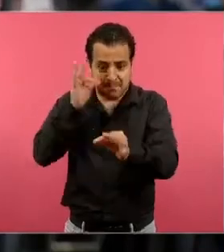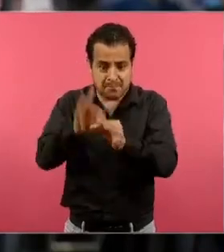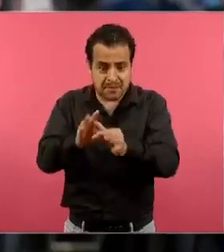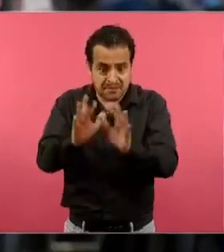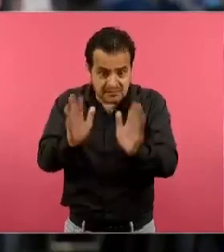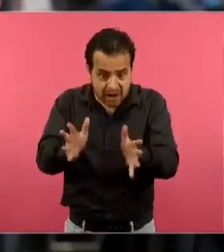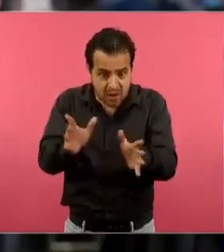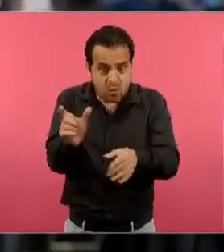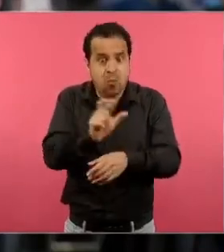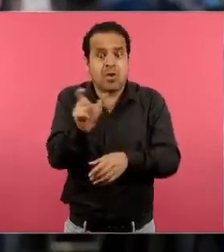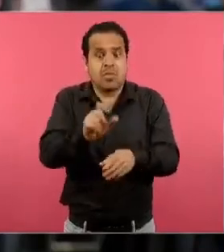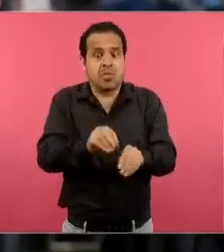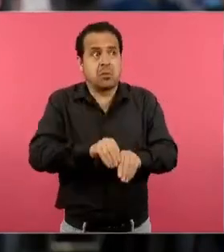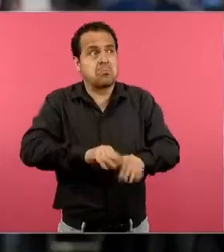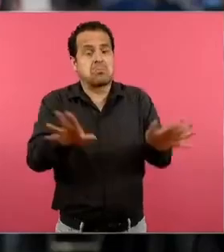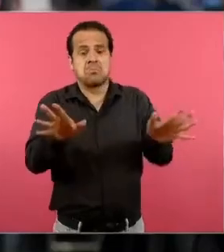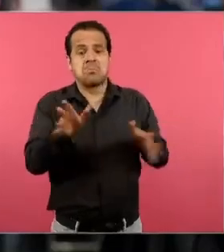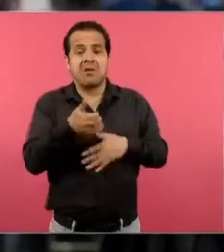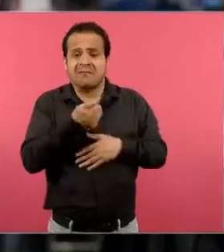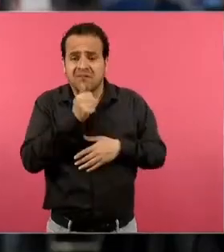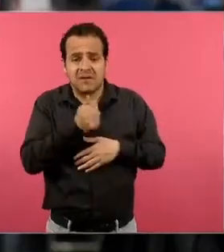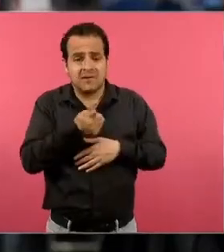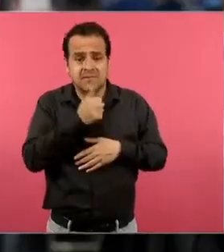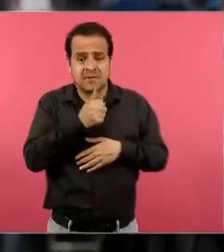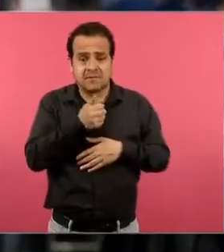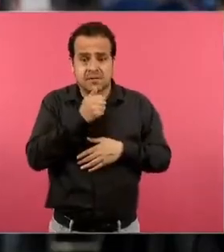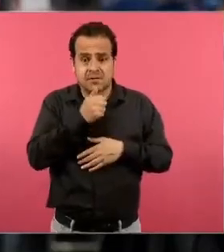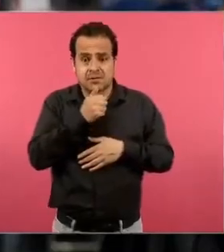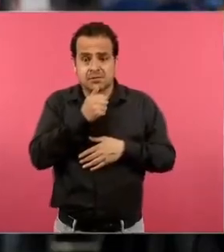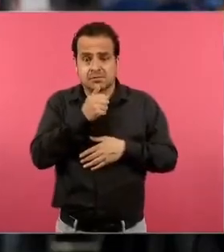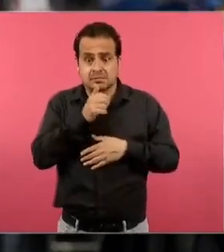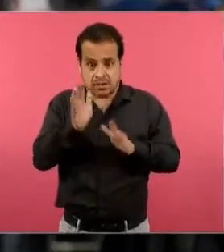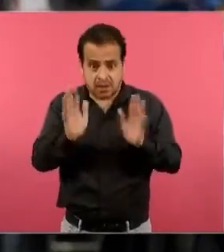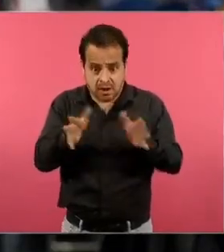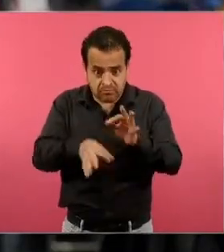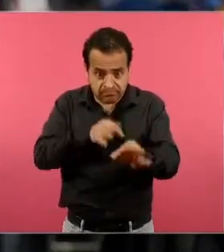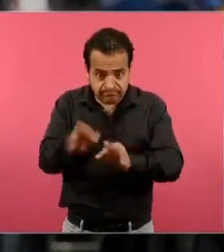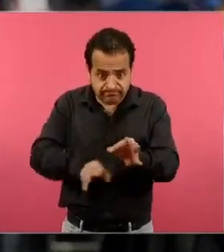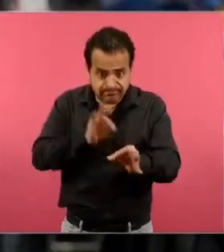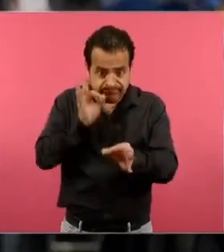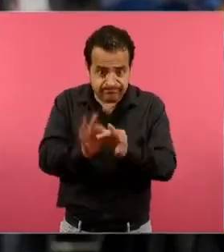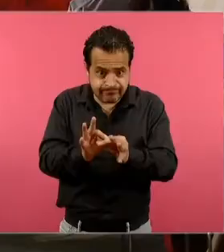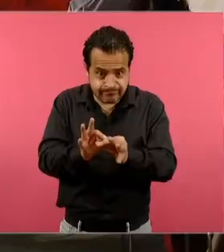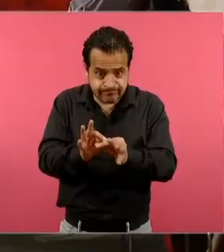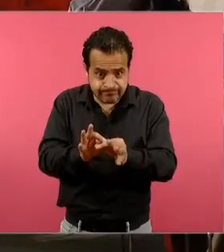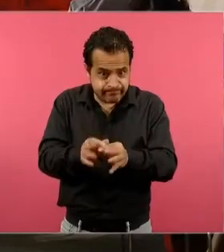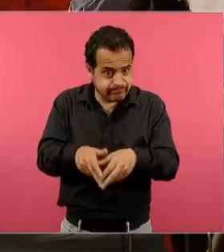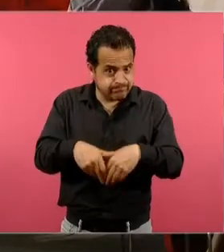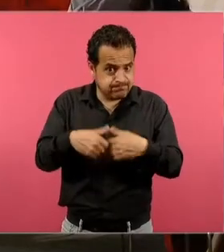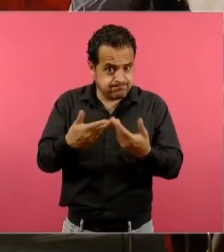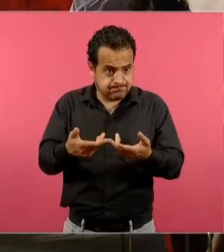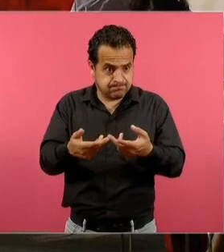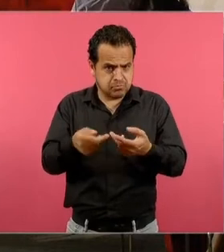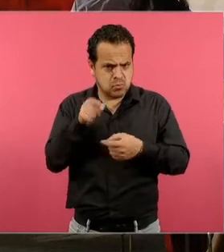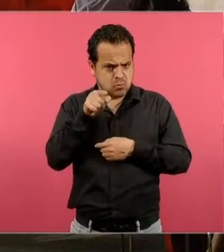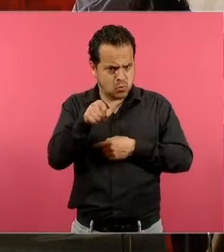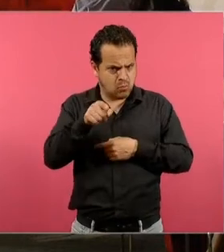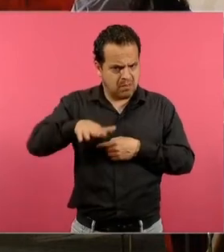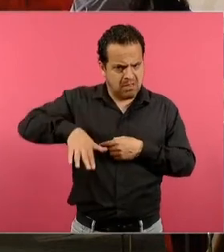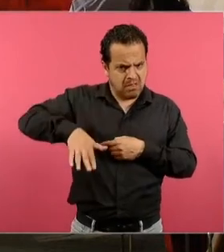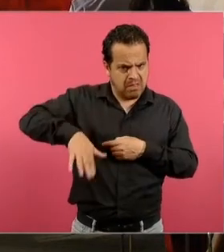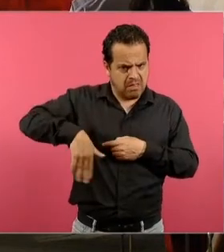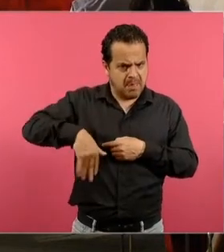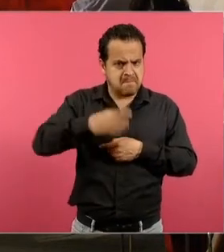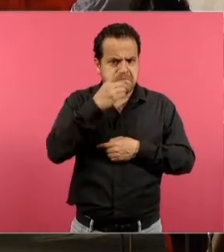están publicados en el Diario Oficial de la Federación, como usted misma lo ha referido aquí en estas mismas conferencias, si nos pudiera decir